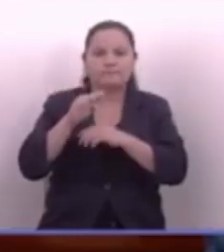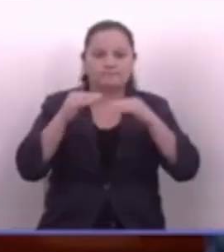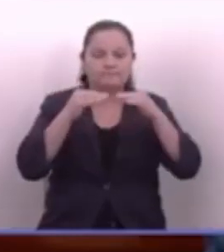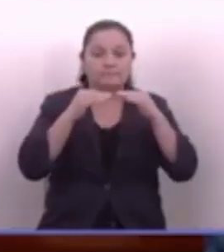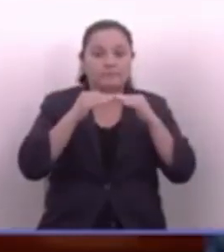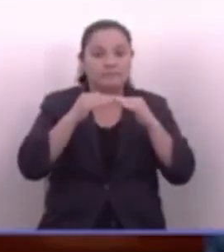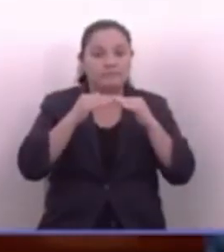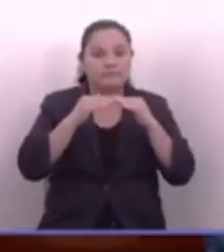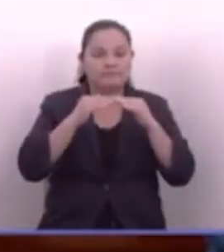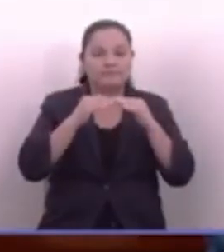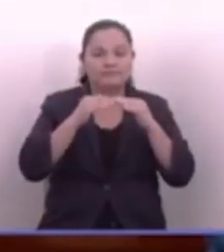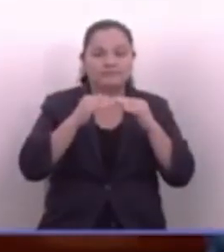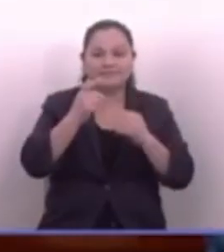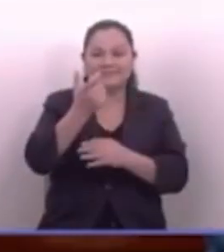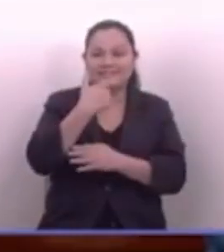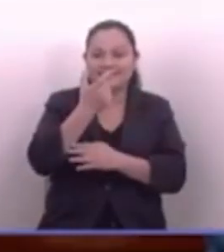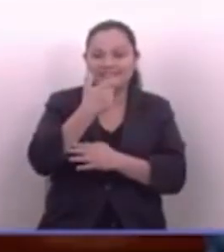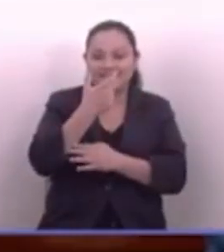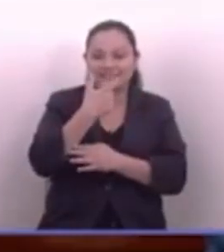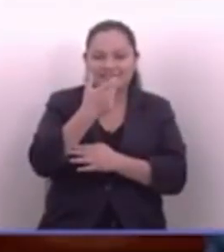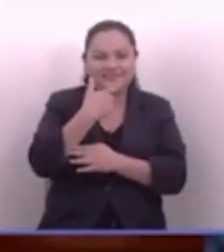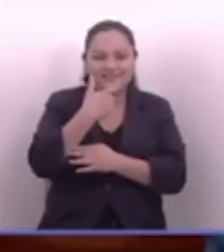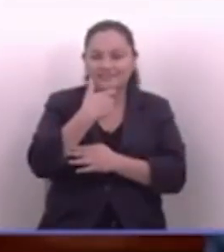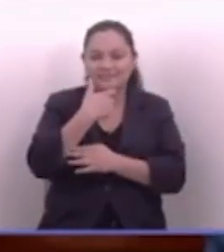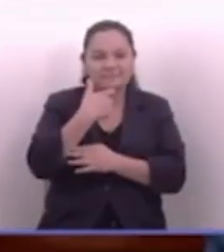Aunque se rían, aunque se rían.